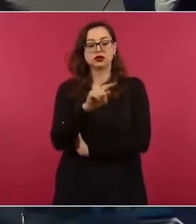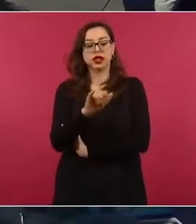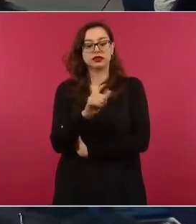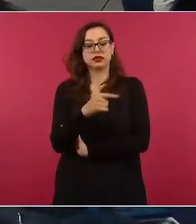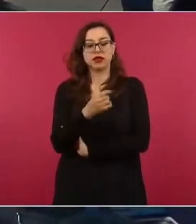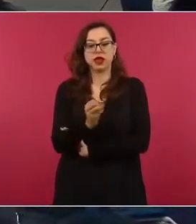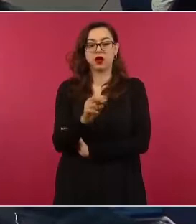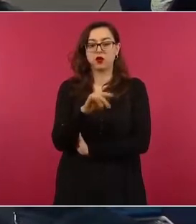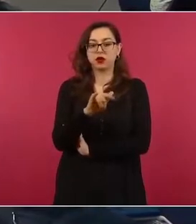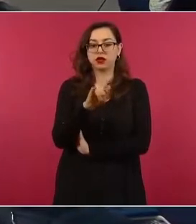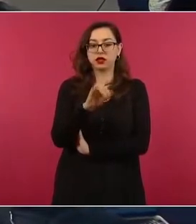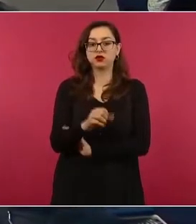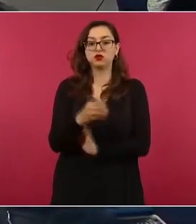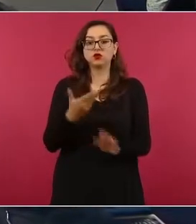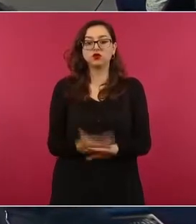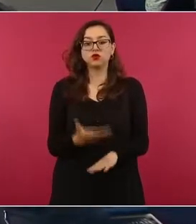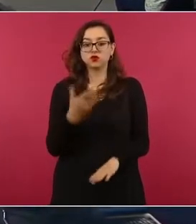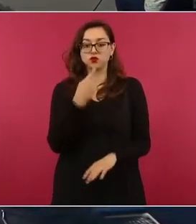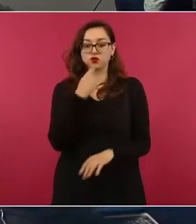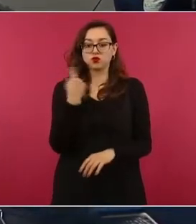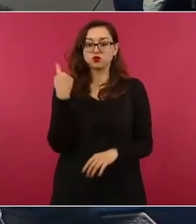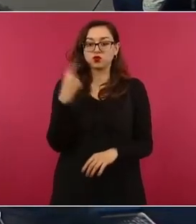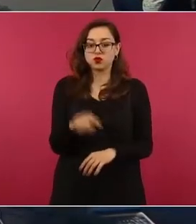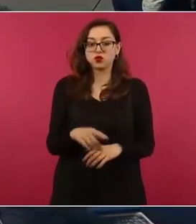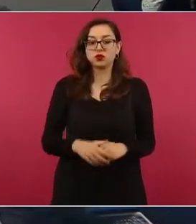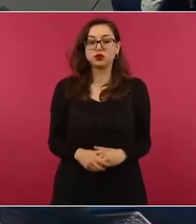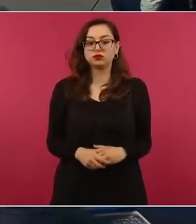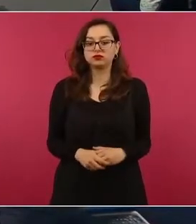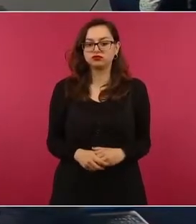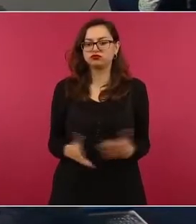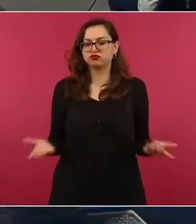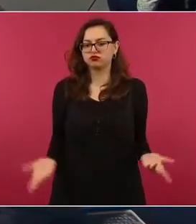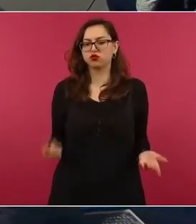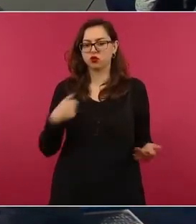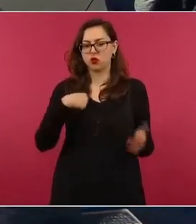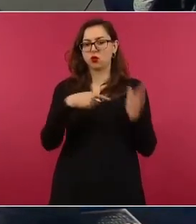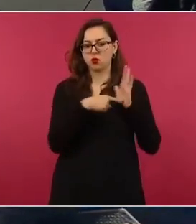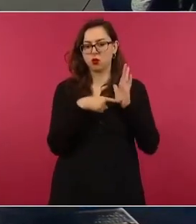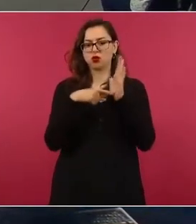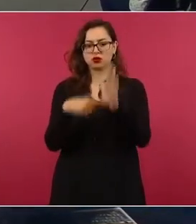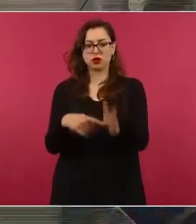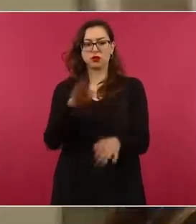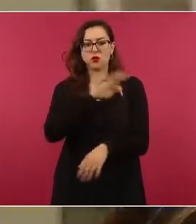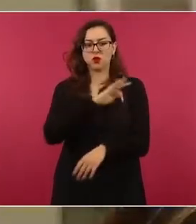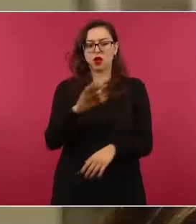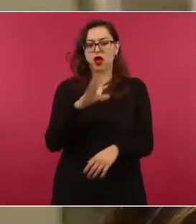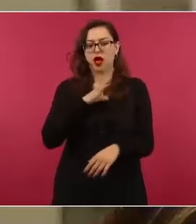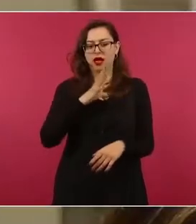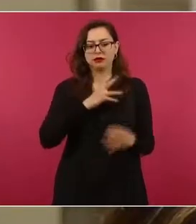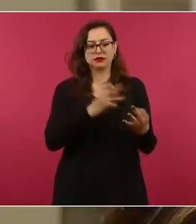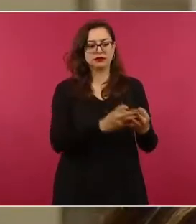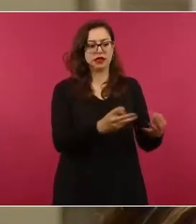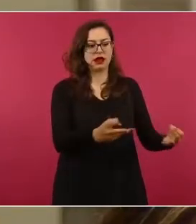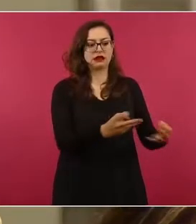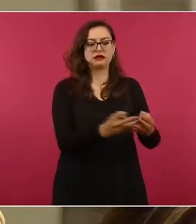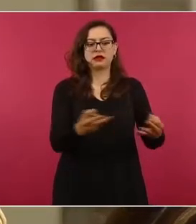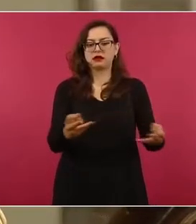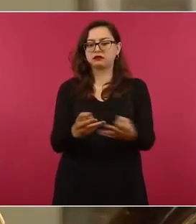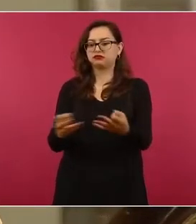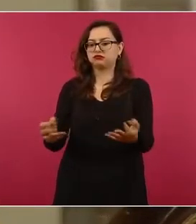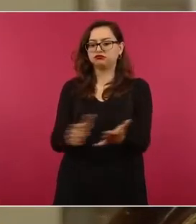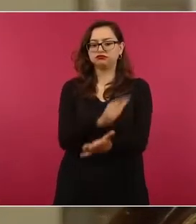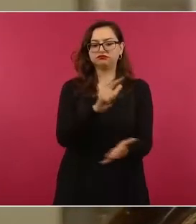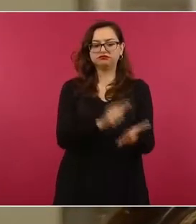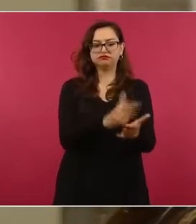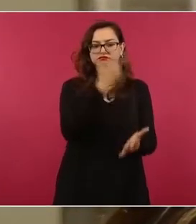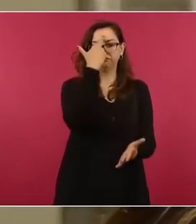General de la República. Aquí le voy a entregar documentos de otros predios de Santa Fe que tienen recursos ilícitos, que seguramente sí podrán